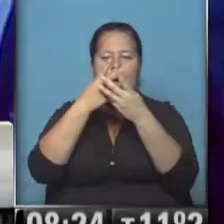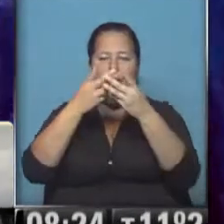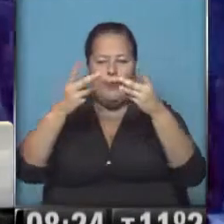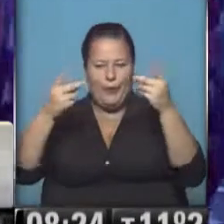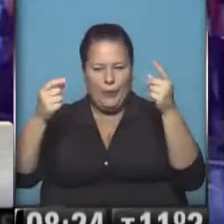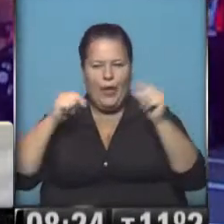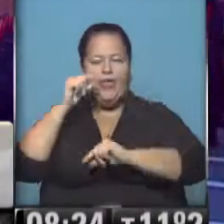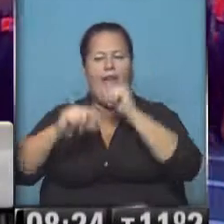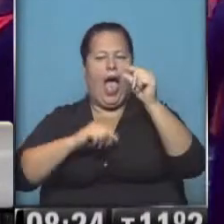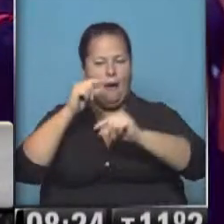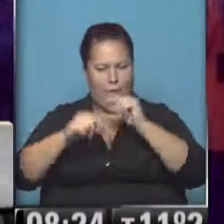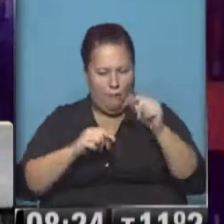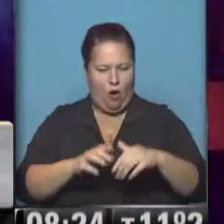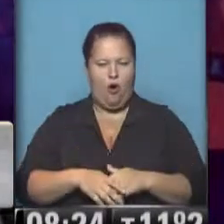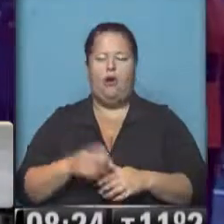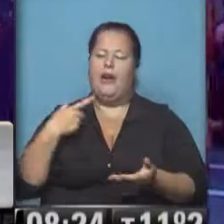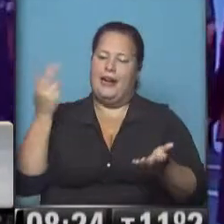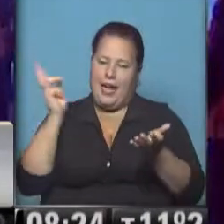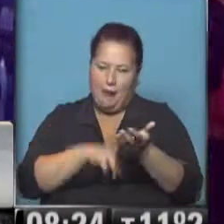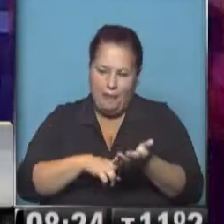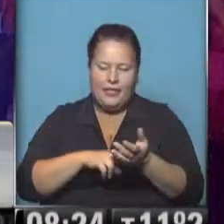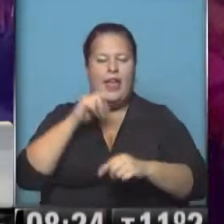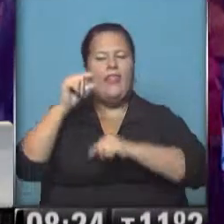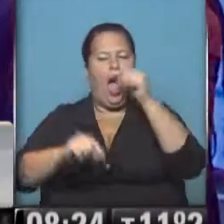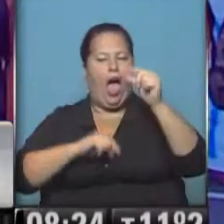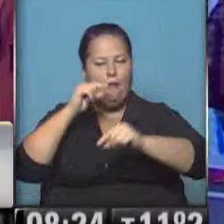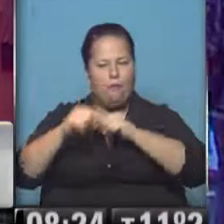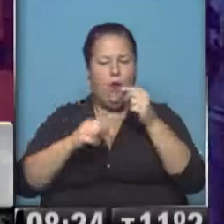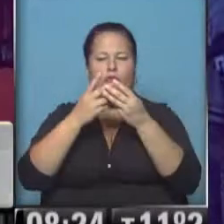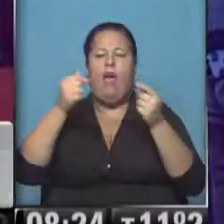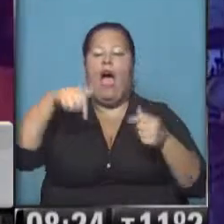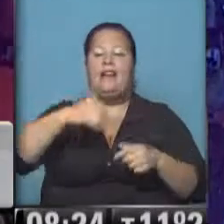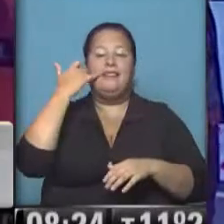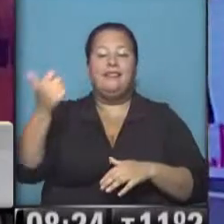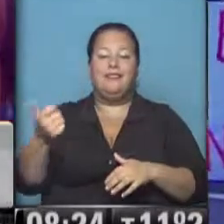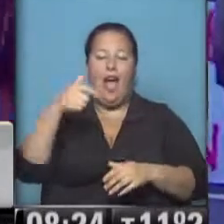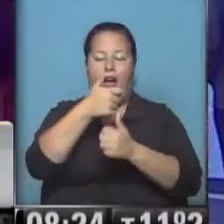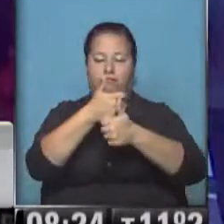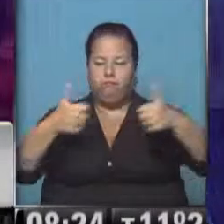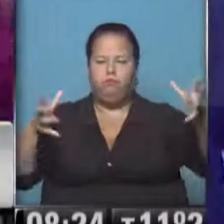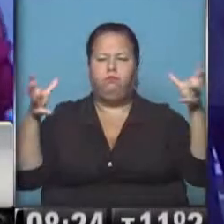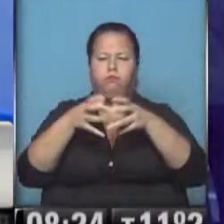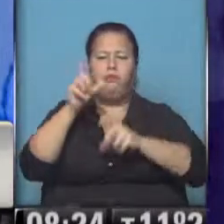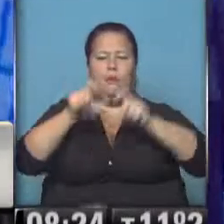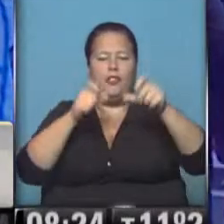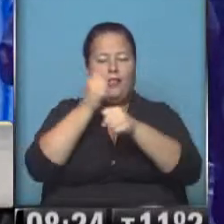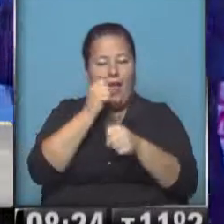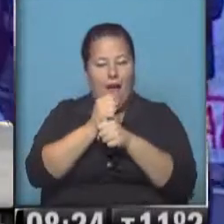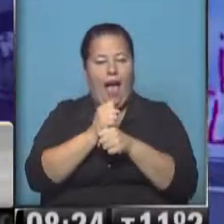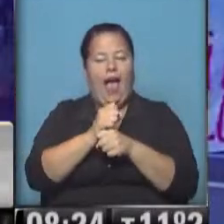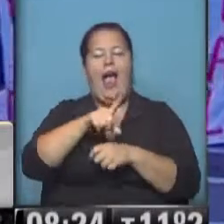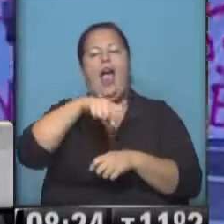disipando muy lentamente, lo recalcamos muy, muy lentamente, y aquí ya están posicionados este grupo de trabajadores